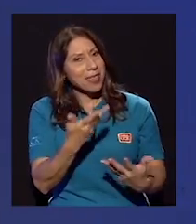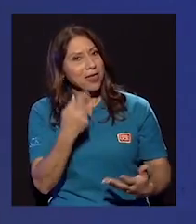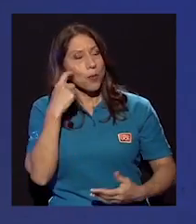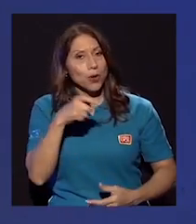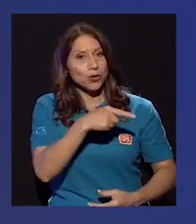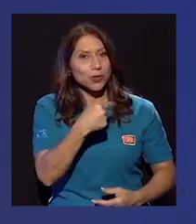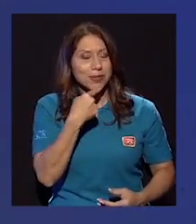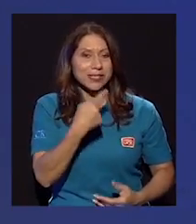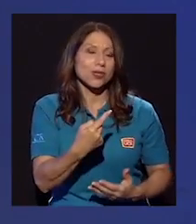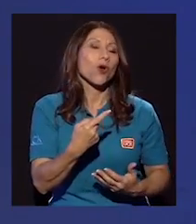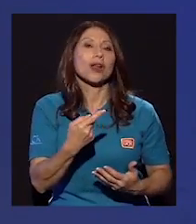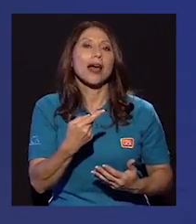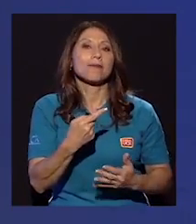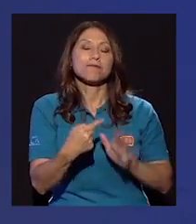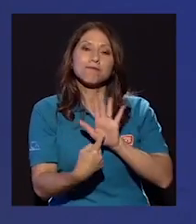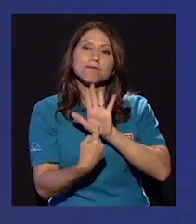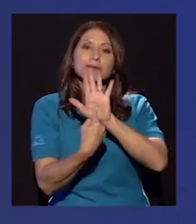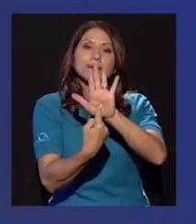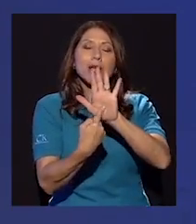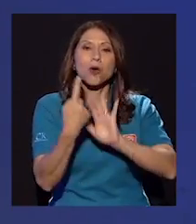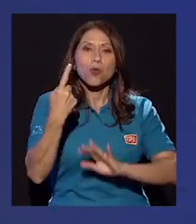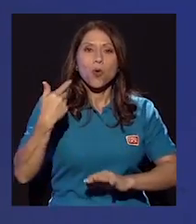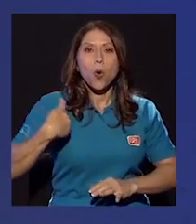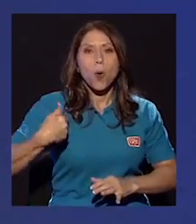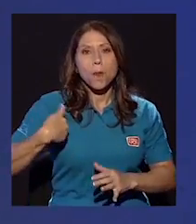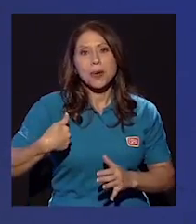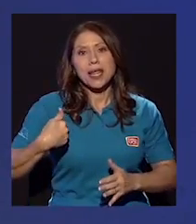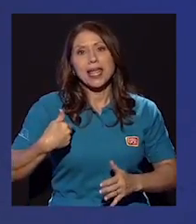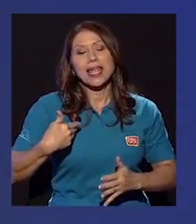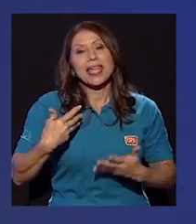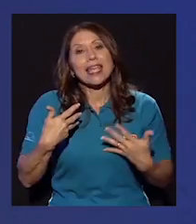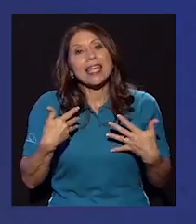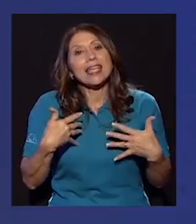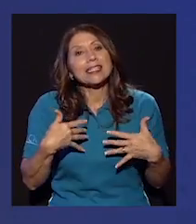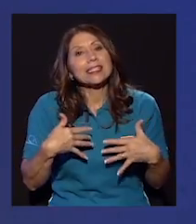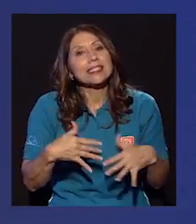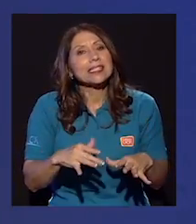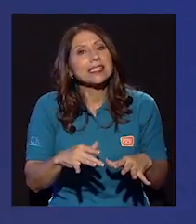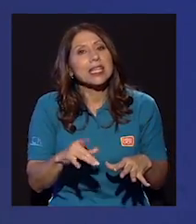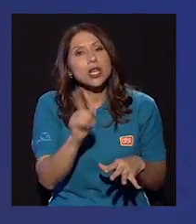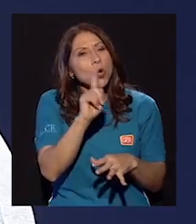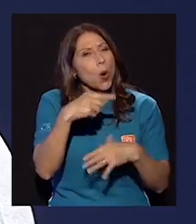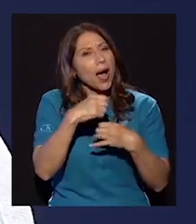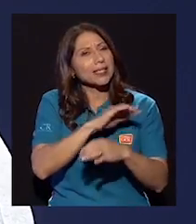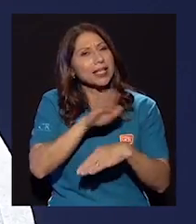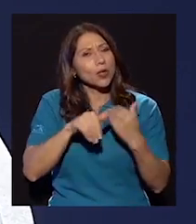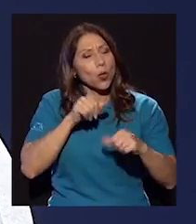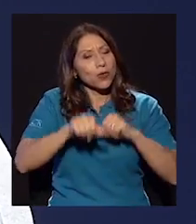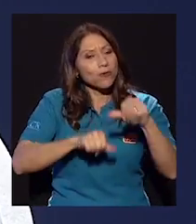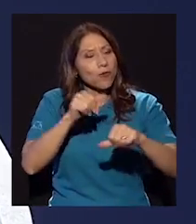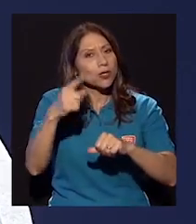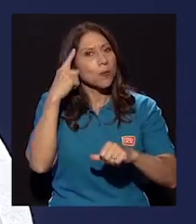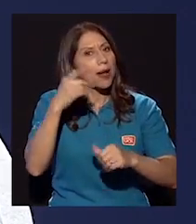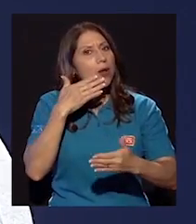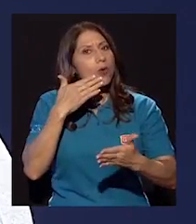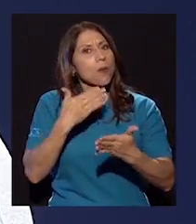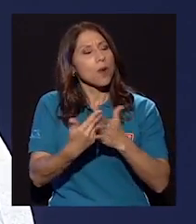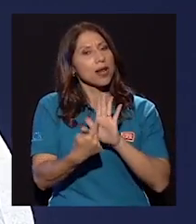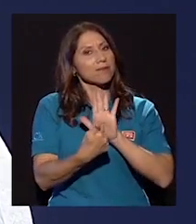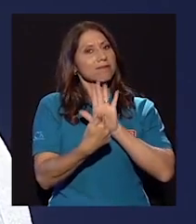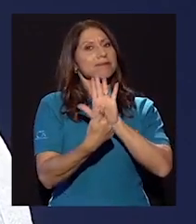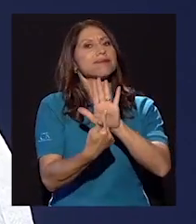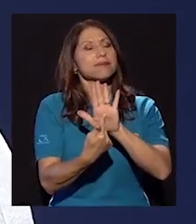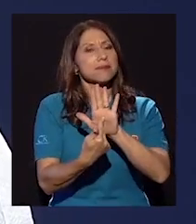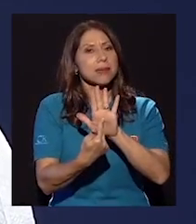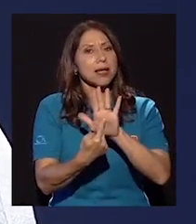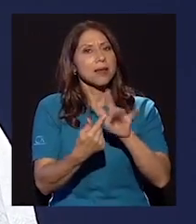destaca a un hombre que si no hace todo su esfuerzo por tener un buen performance, de algún modo incurre en ser